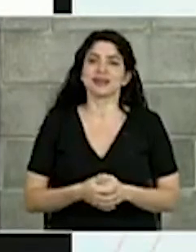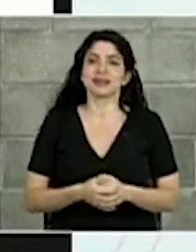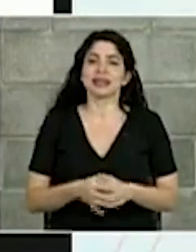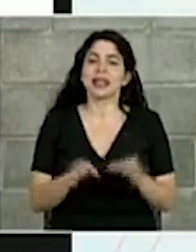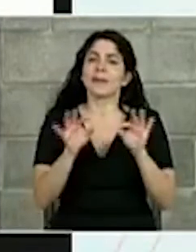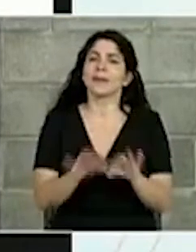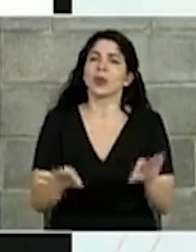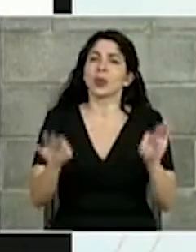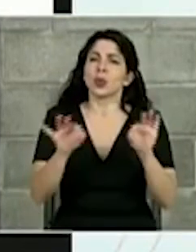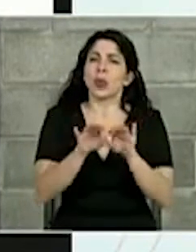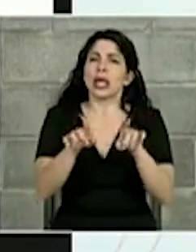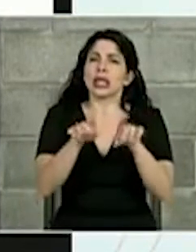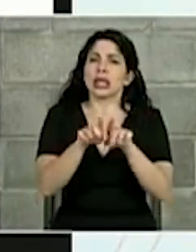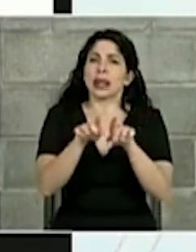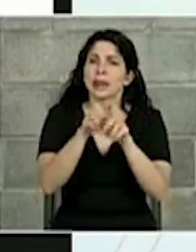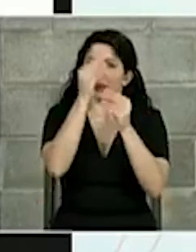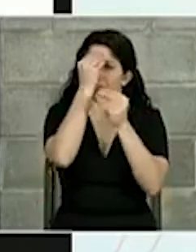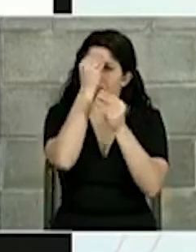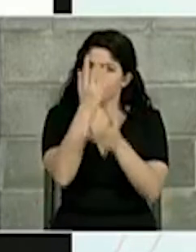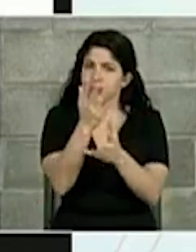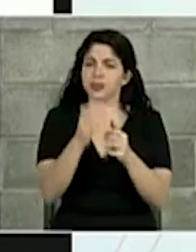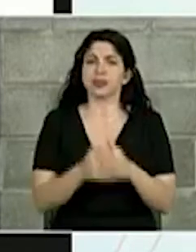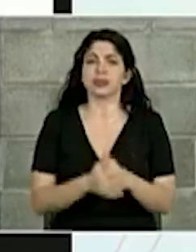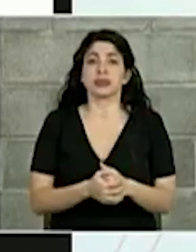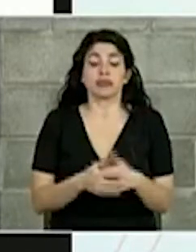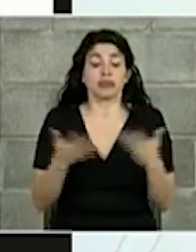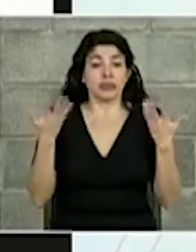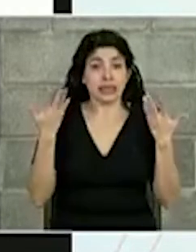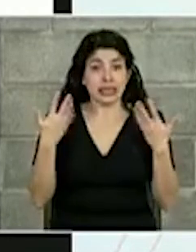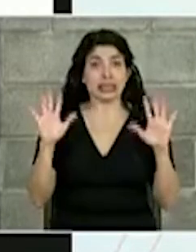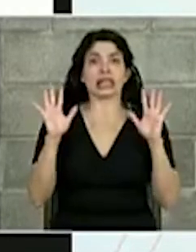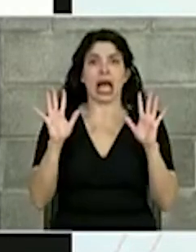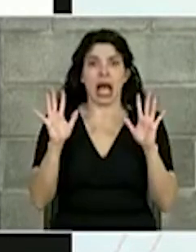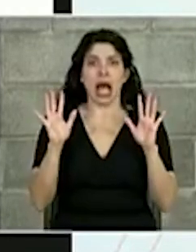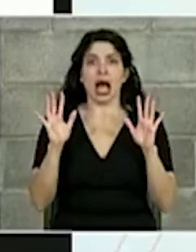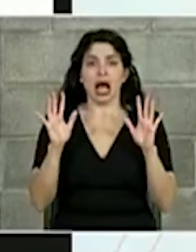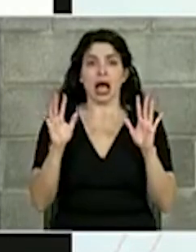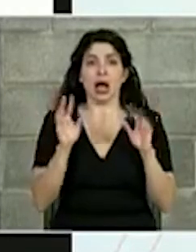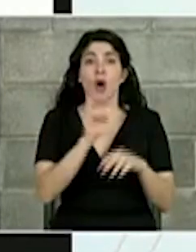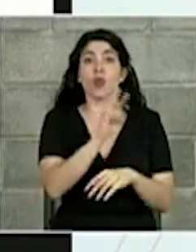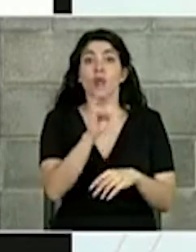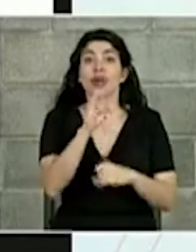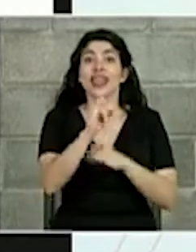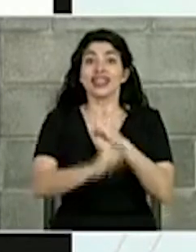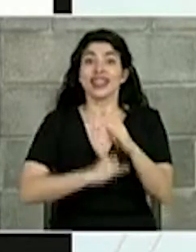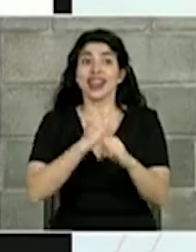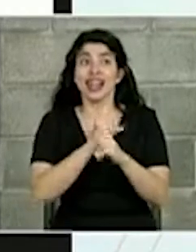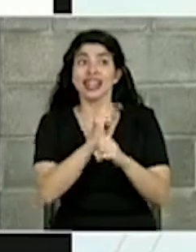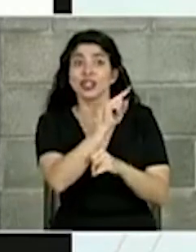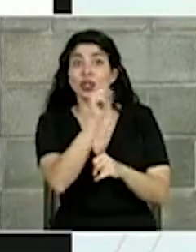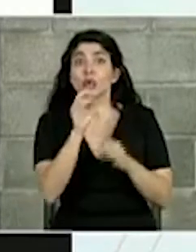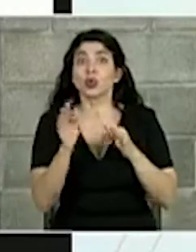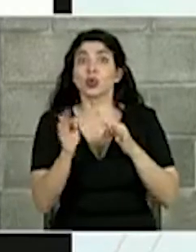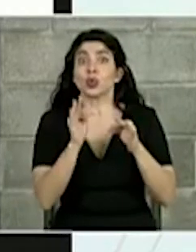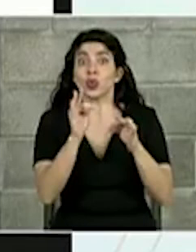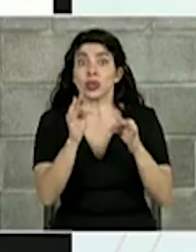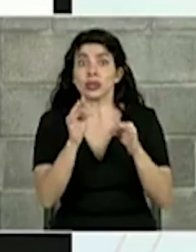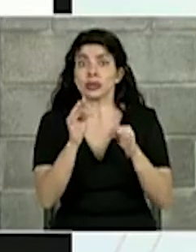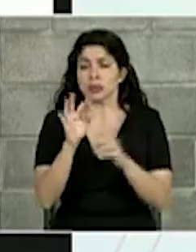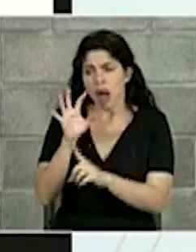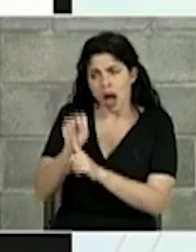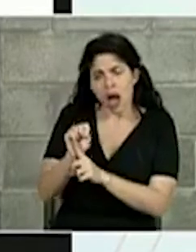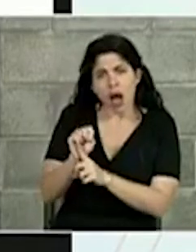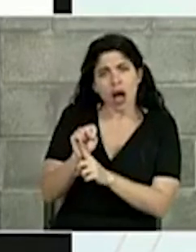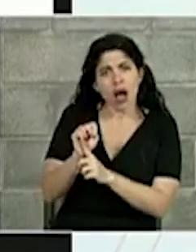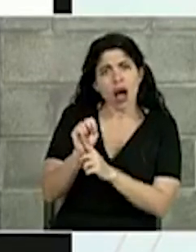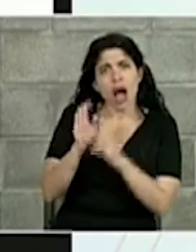Importante también decir que ya páginas internacionales de turismo han captado la